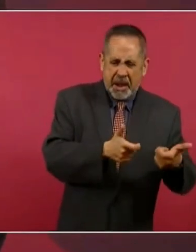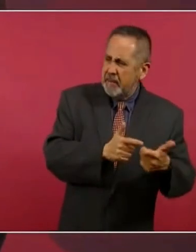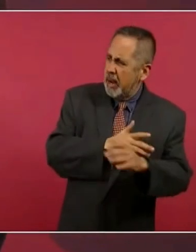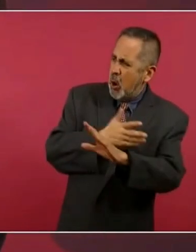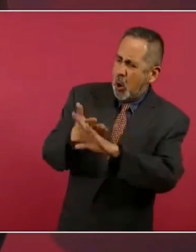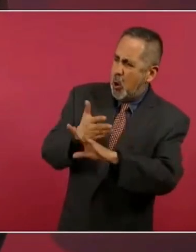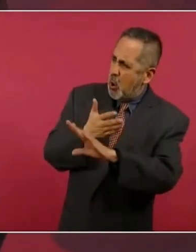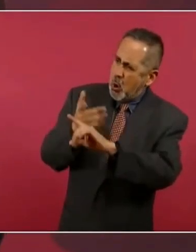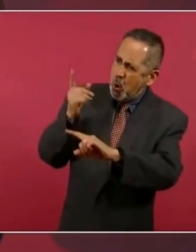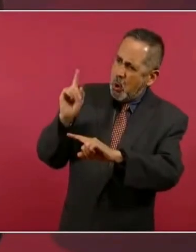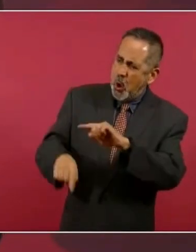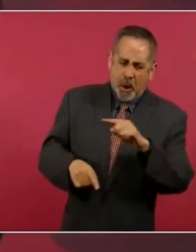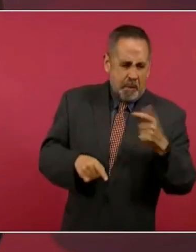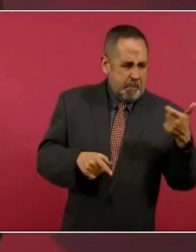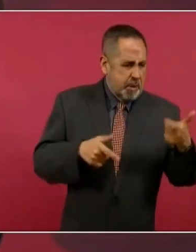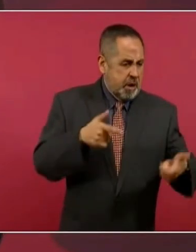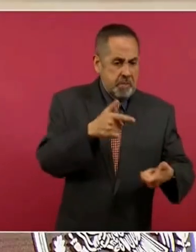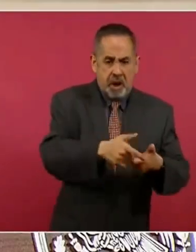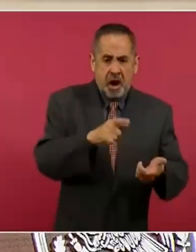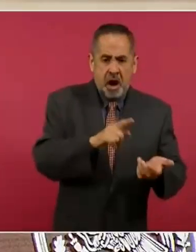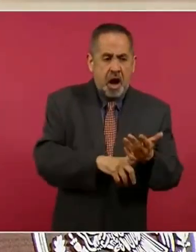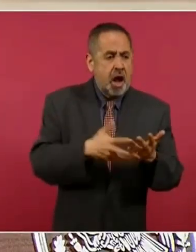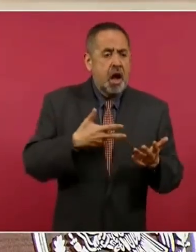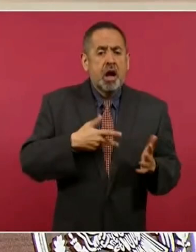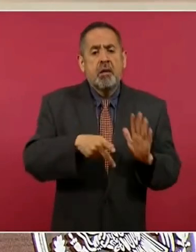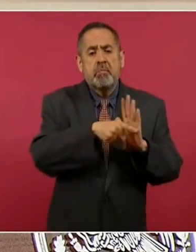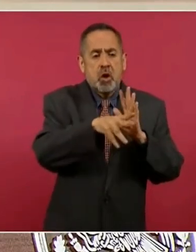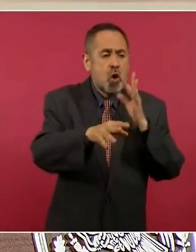tienen todos los medios de información.